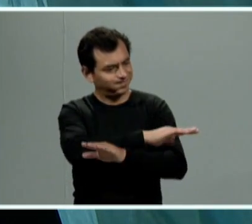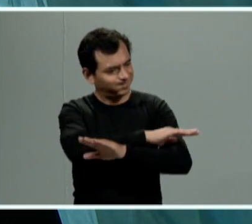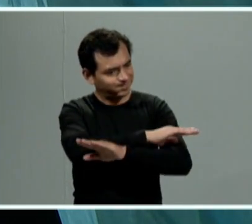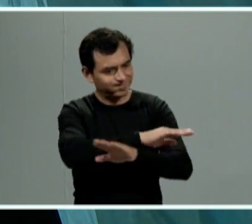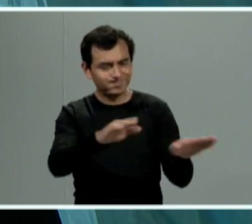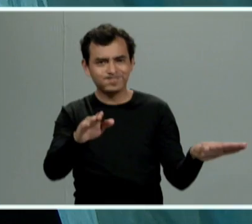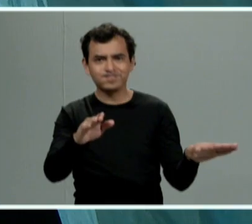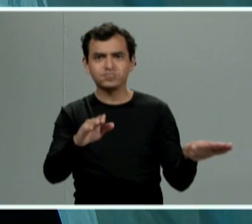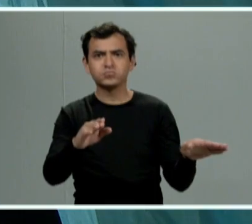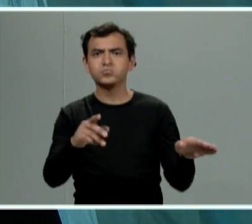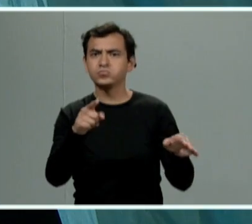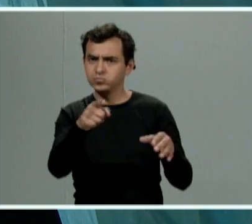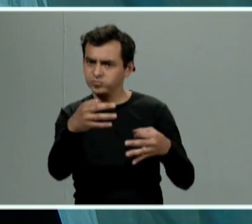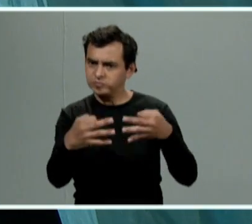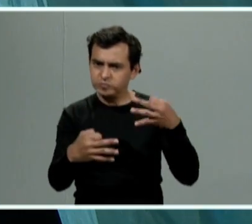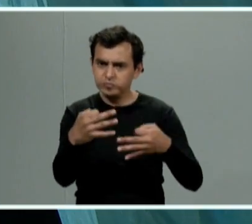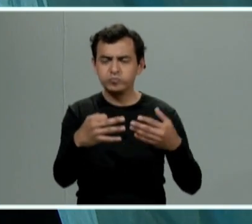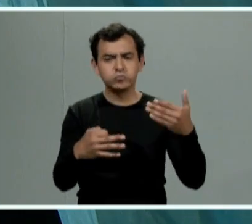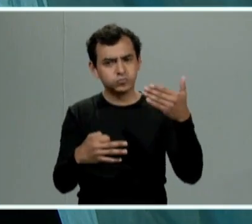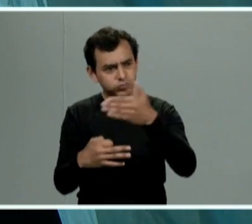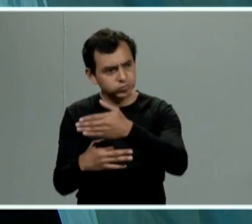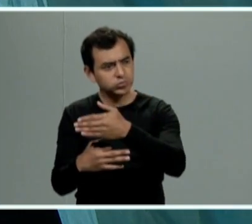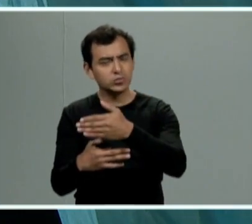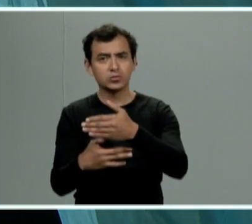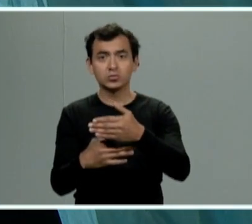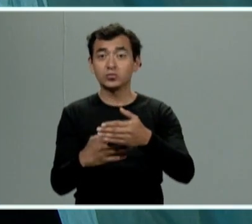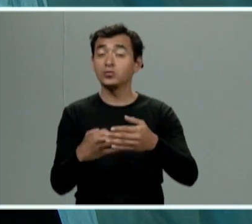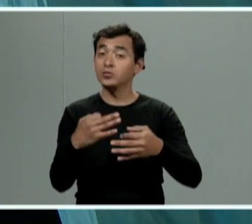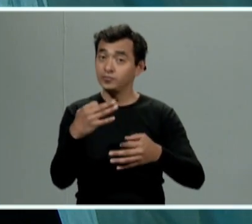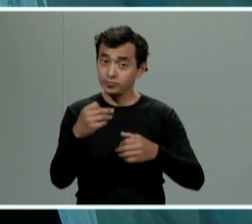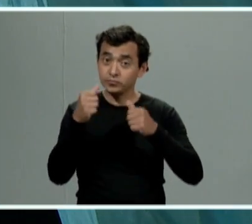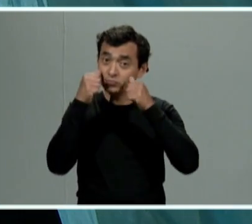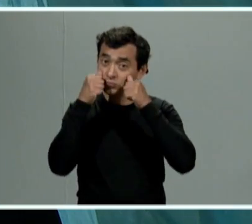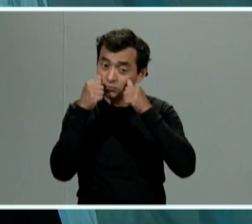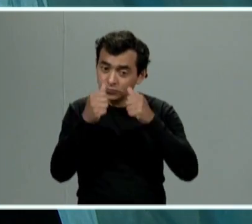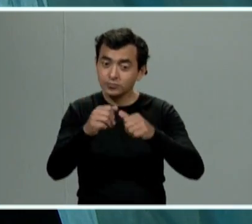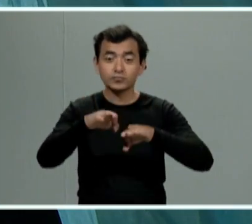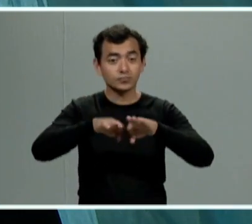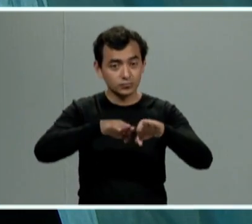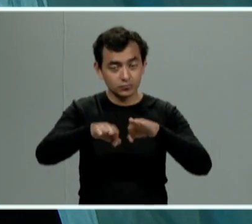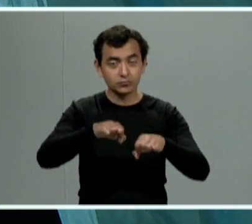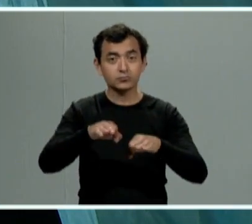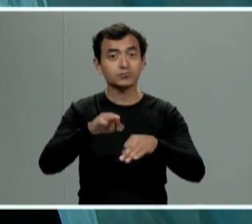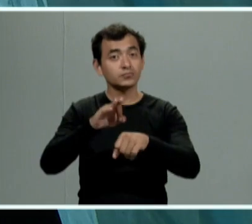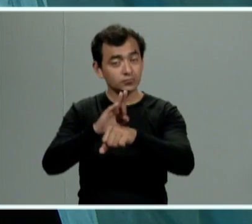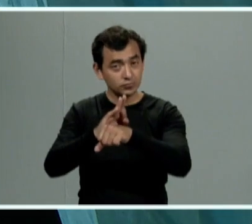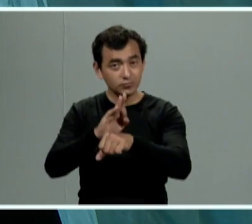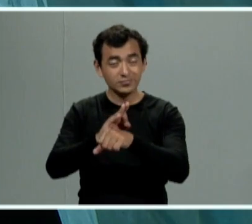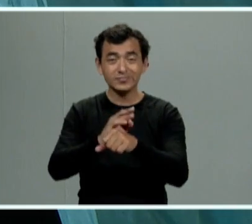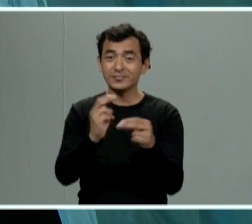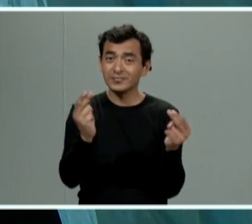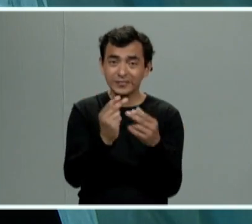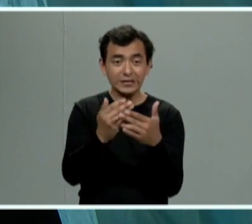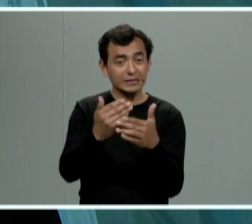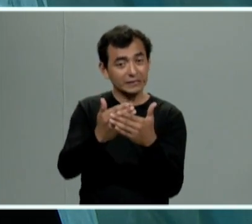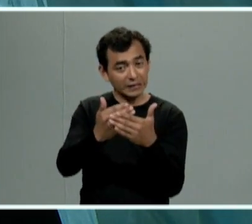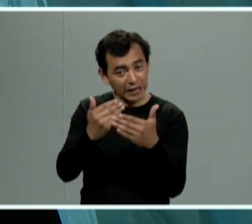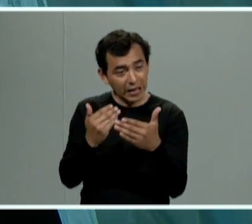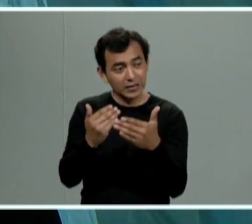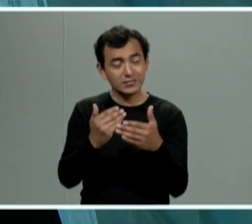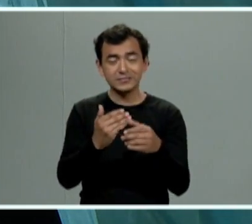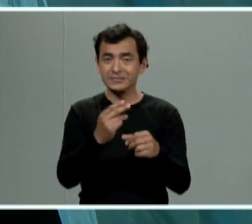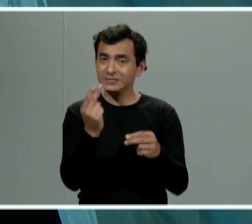para estamos contratados y trabajamos precisamente para eso tenemos que prevenir tenemos que ensancionar